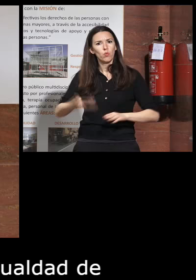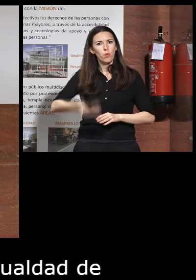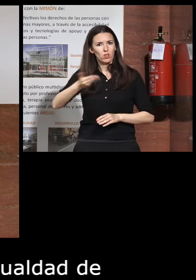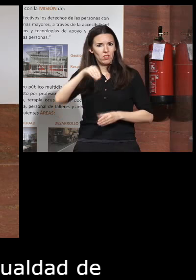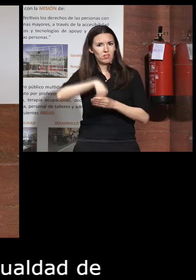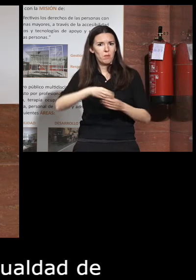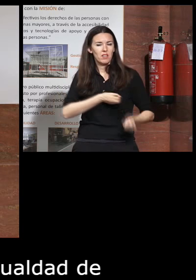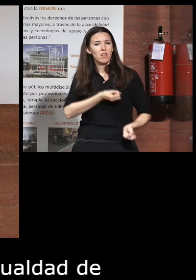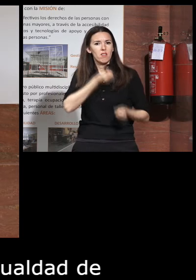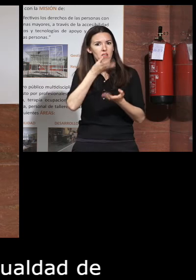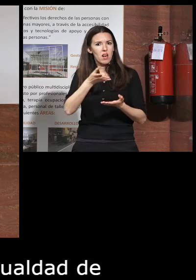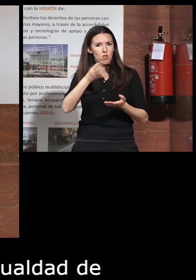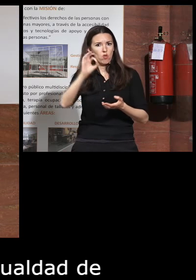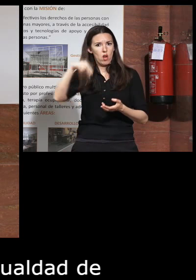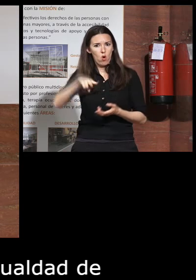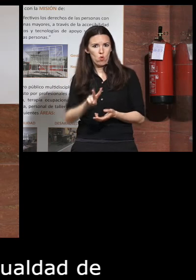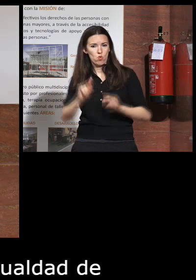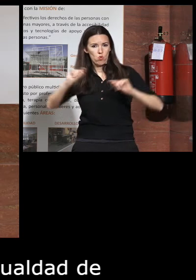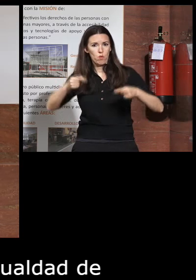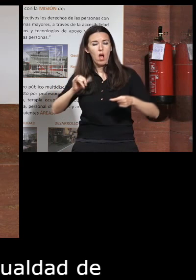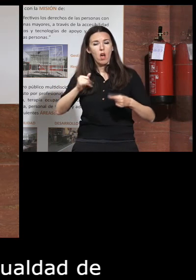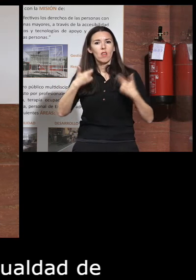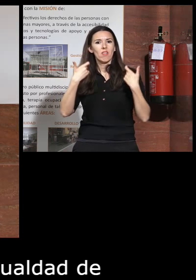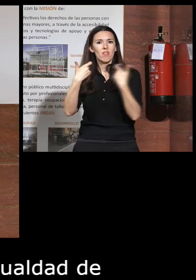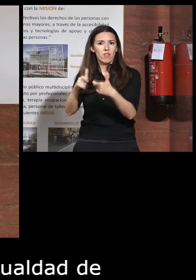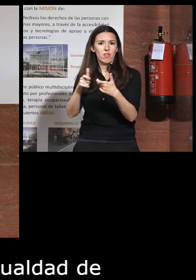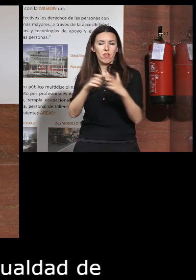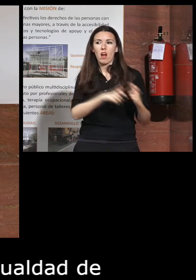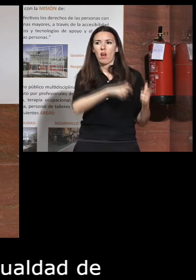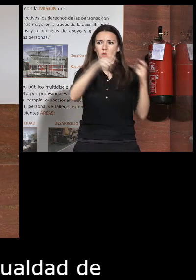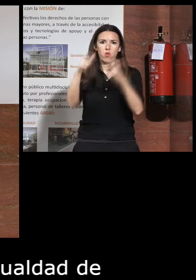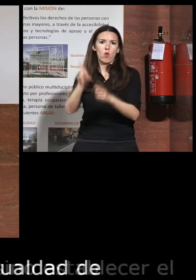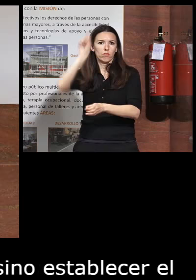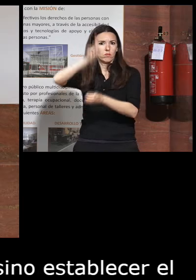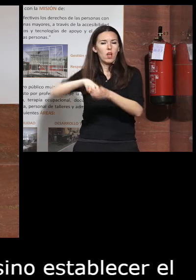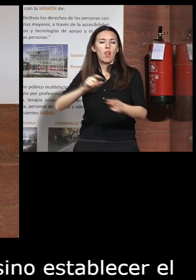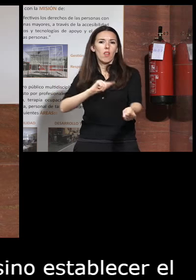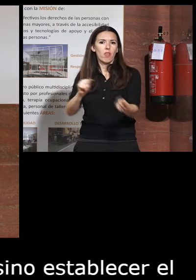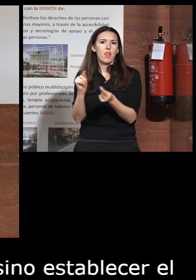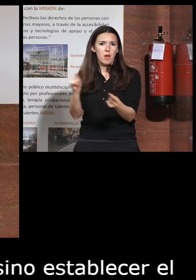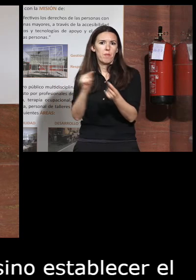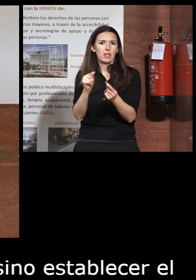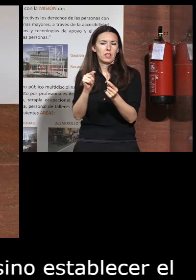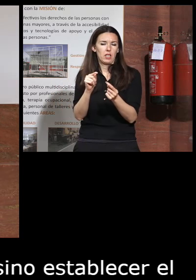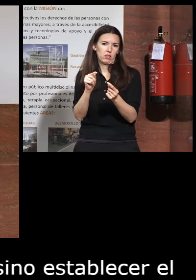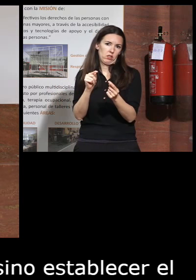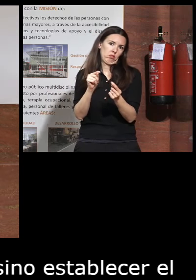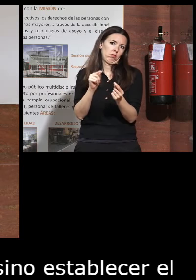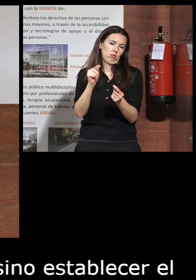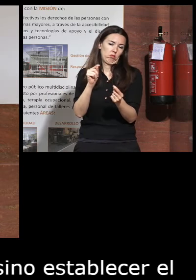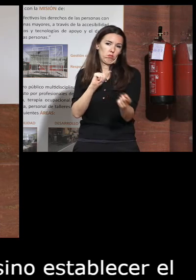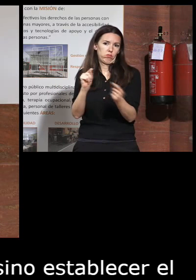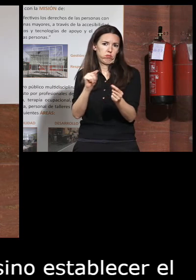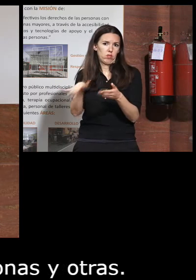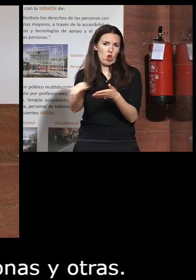esta declaración de la ONU tuvo una delegación del CERMI que participó en los debates y en las discusiones que se celebraron en